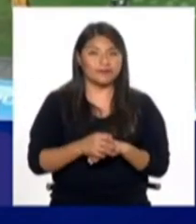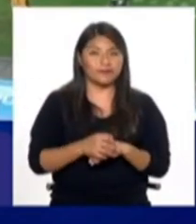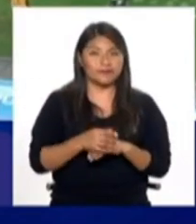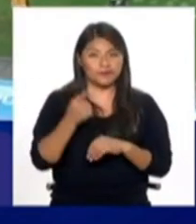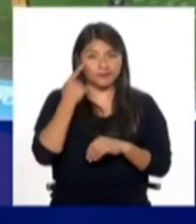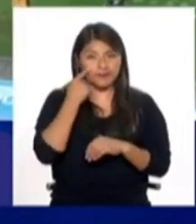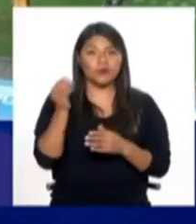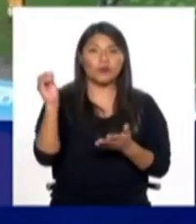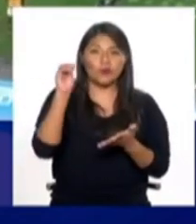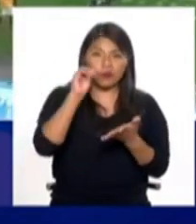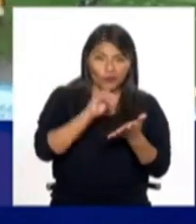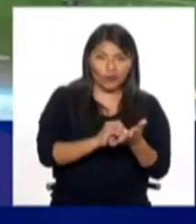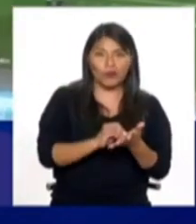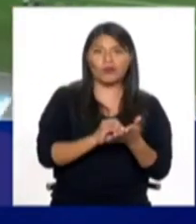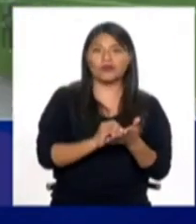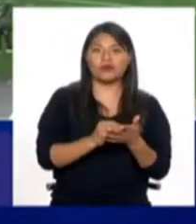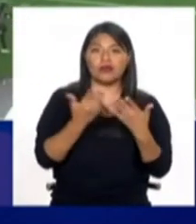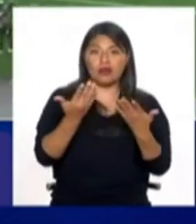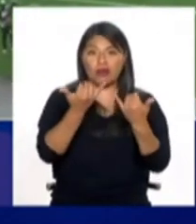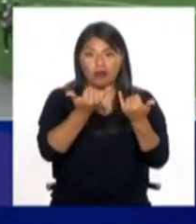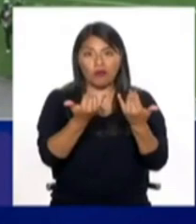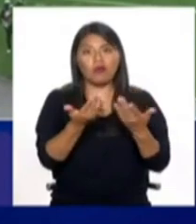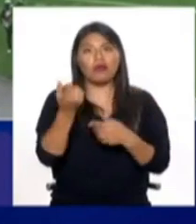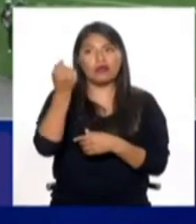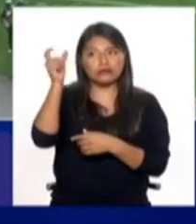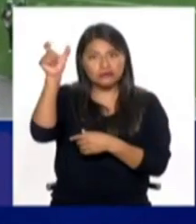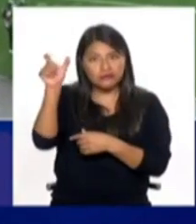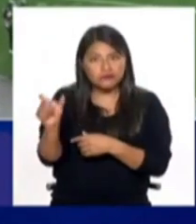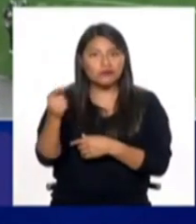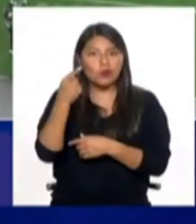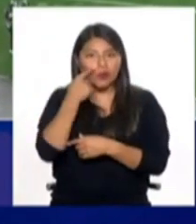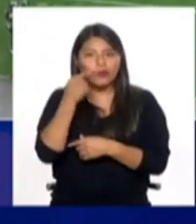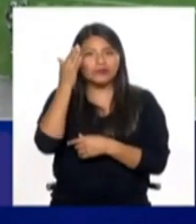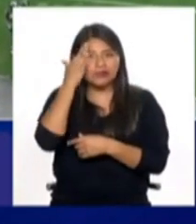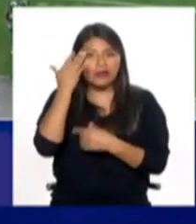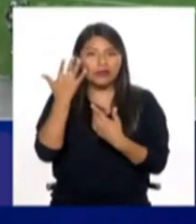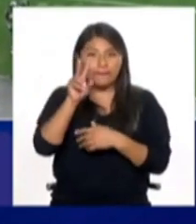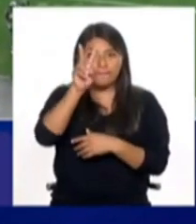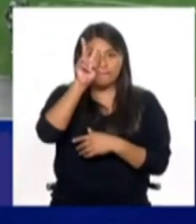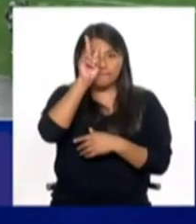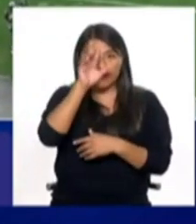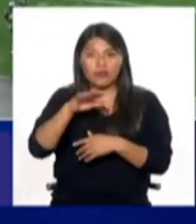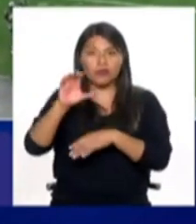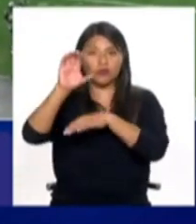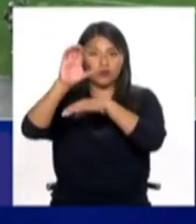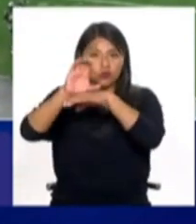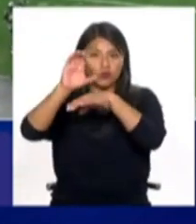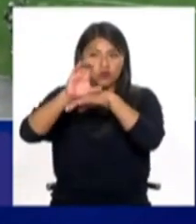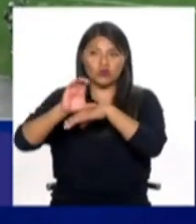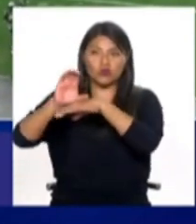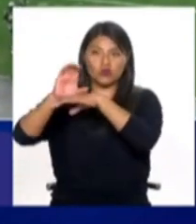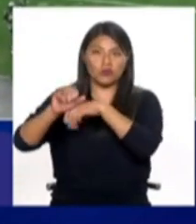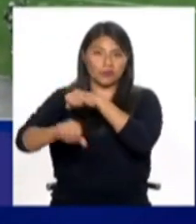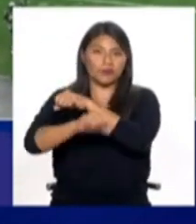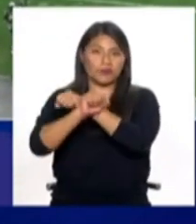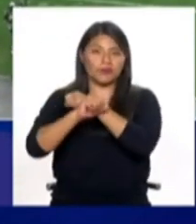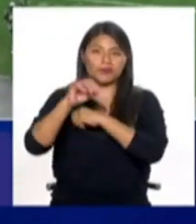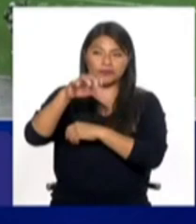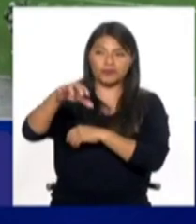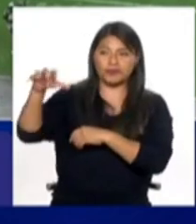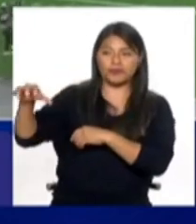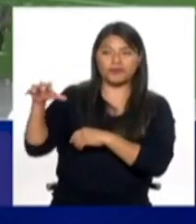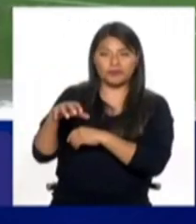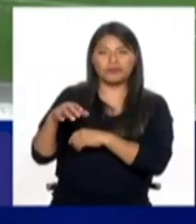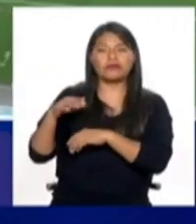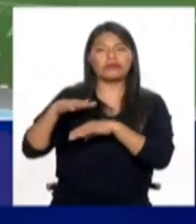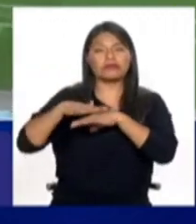nuevamente perdiendo una oportunidad en el país y en los clubes deportivos y en el fútbol de